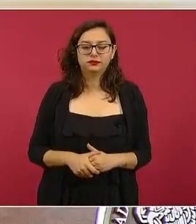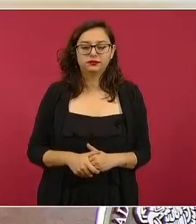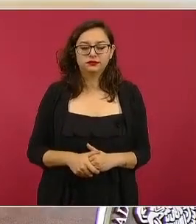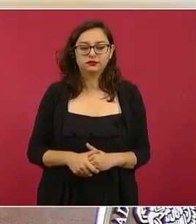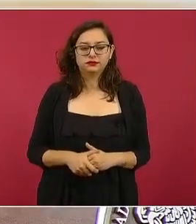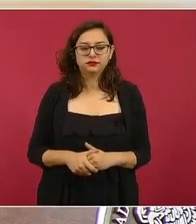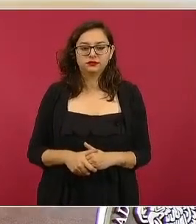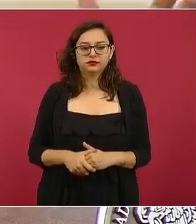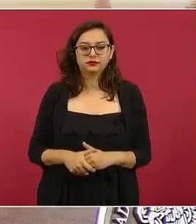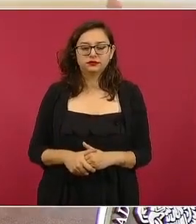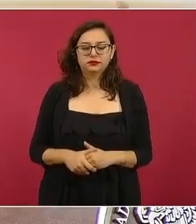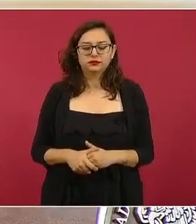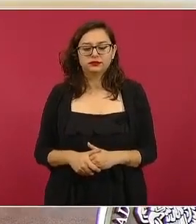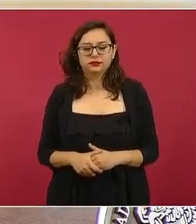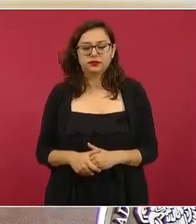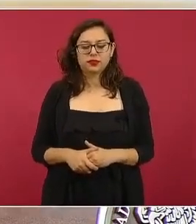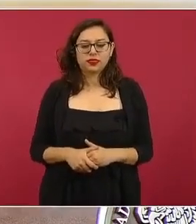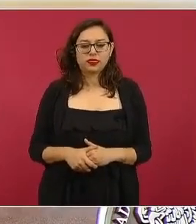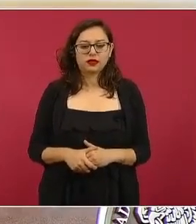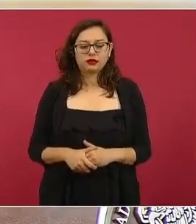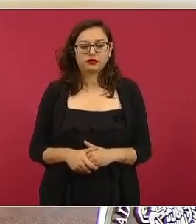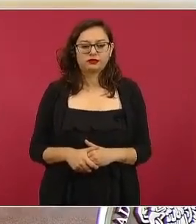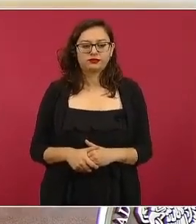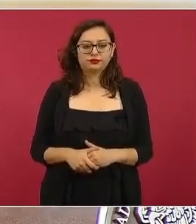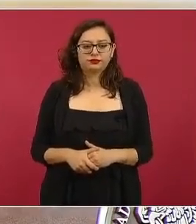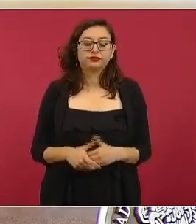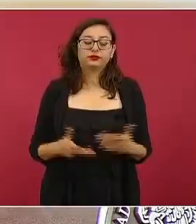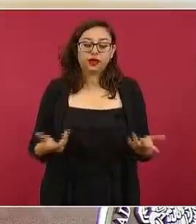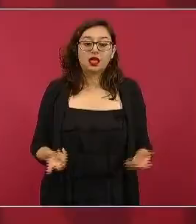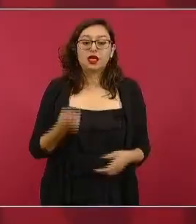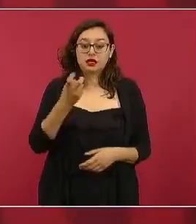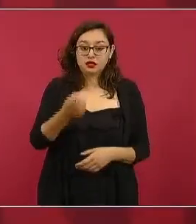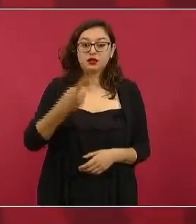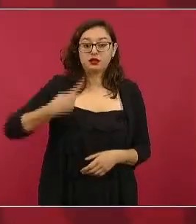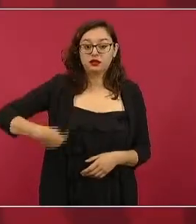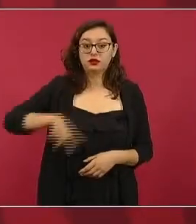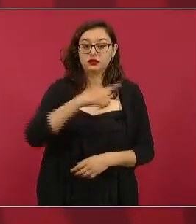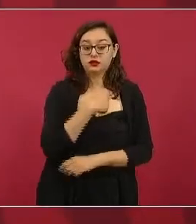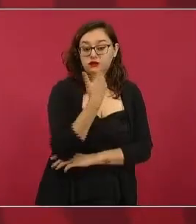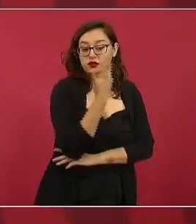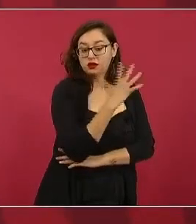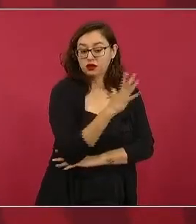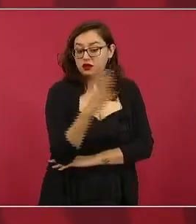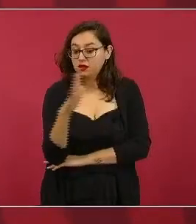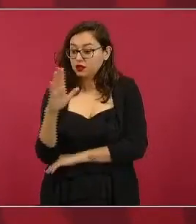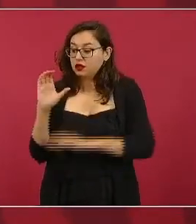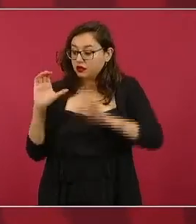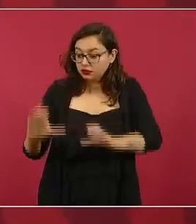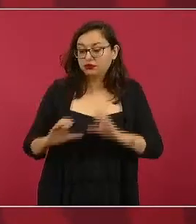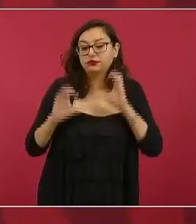y nosotros estamos cuidando el medio ambiente pero no es eso